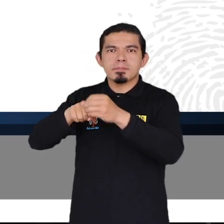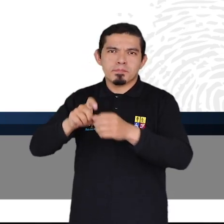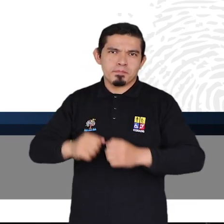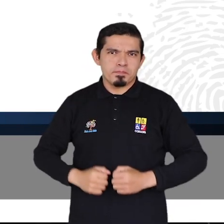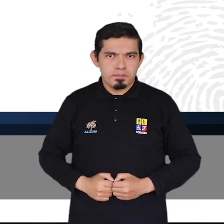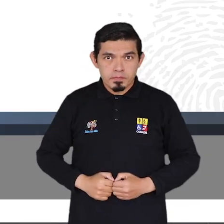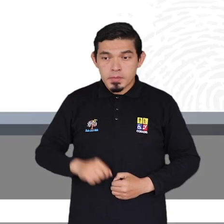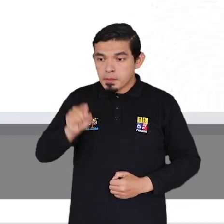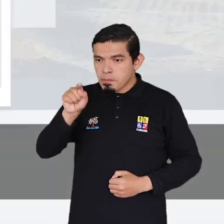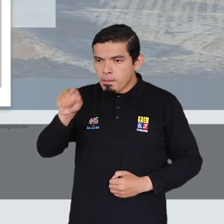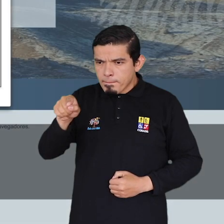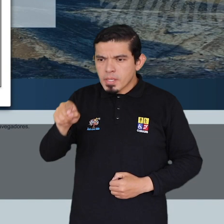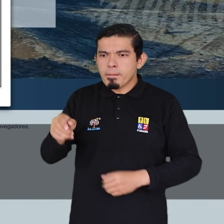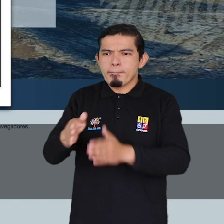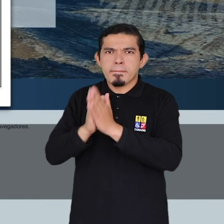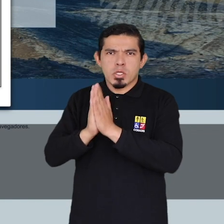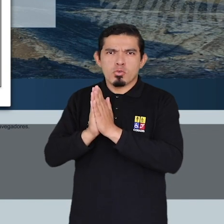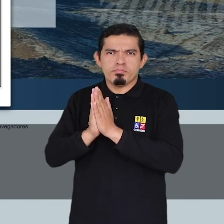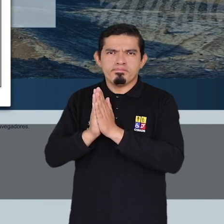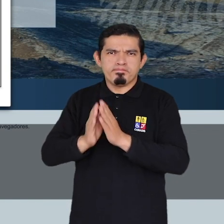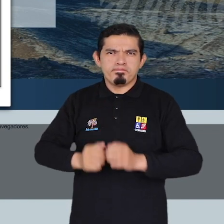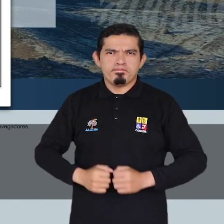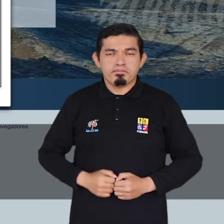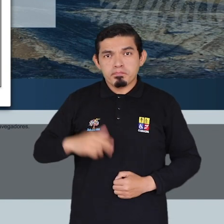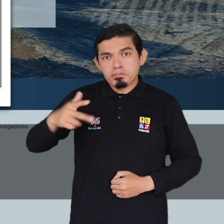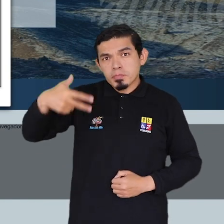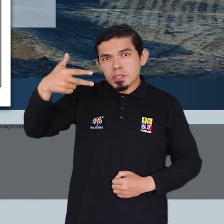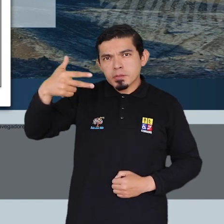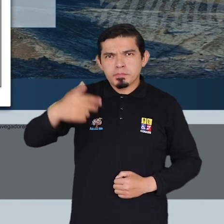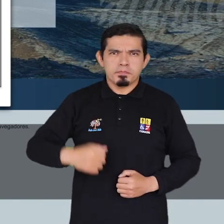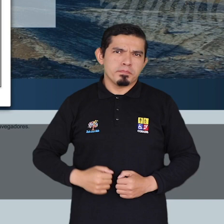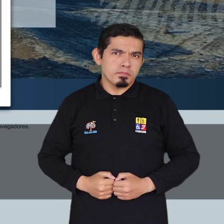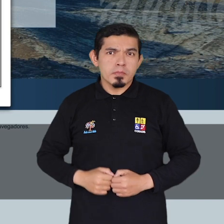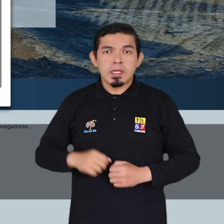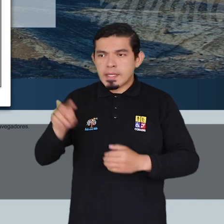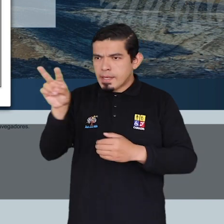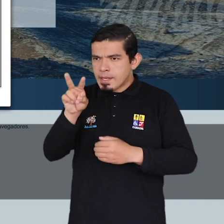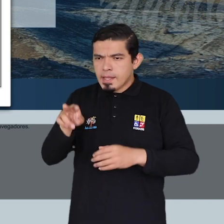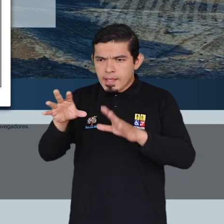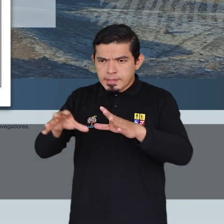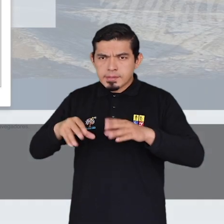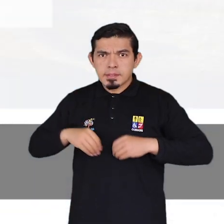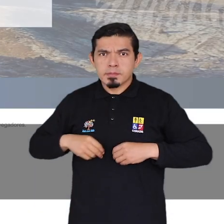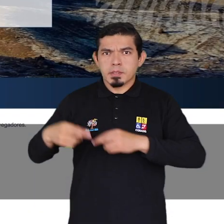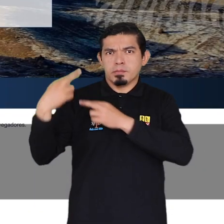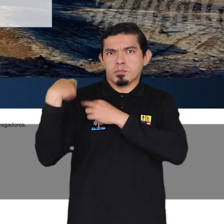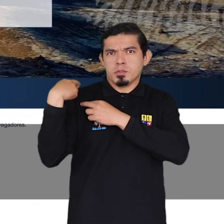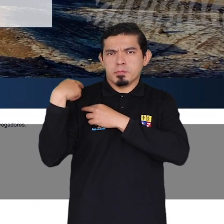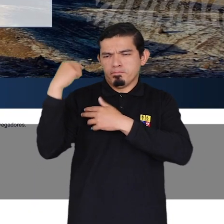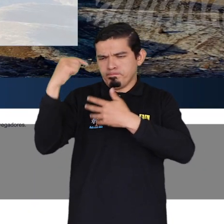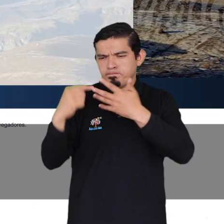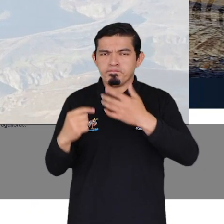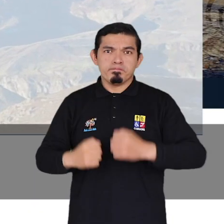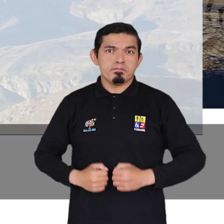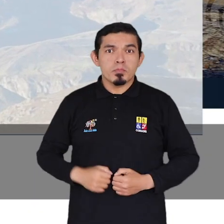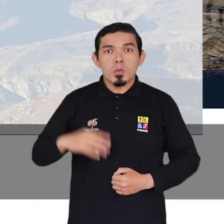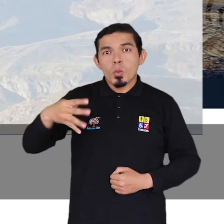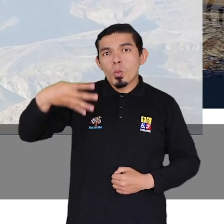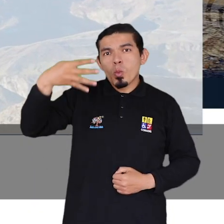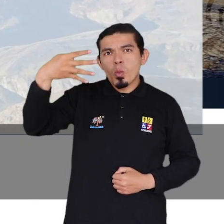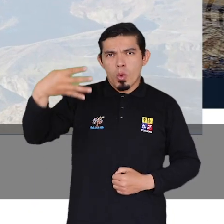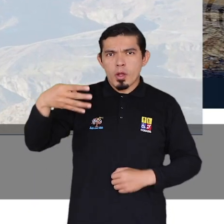y presione el botón Solicitar. Tercero, lea y acepte los términos de responsabilidad. Cuarto,